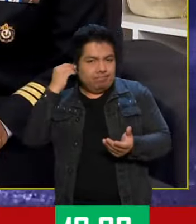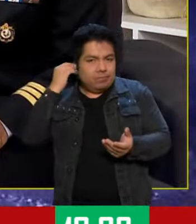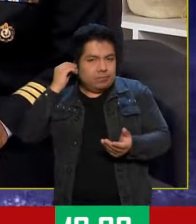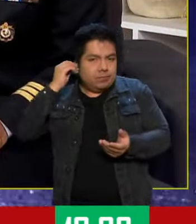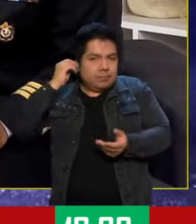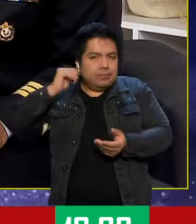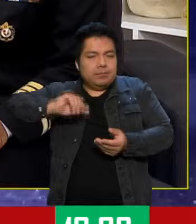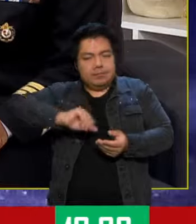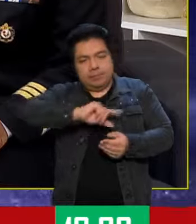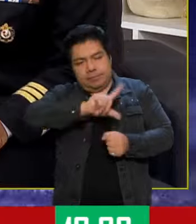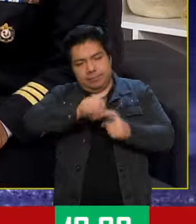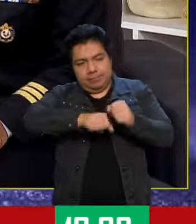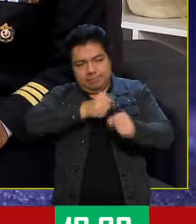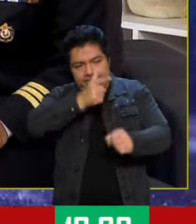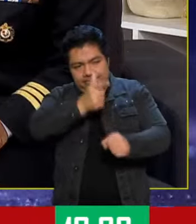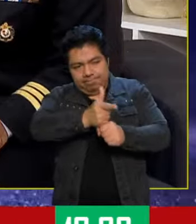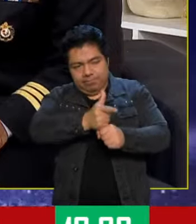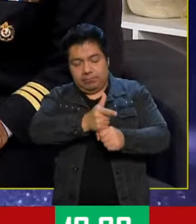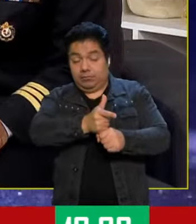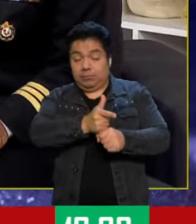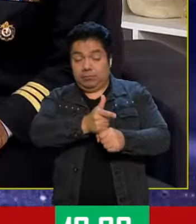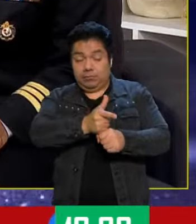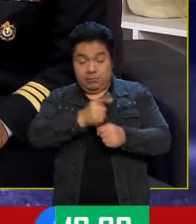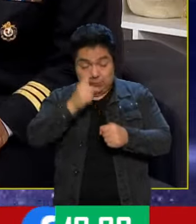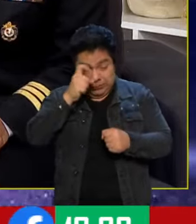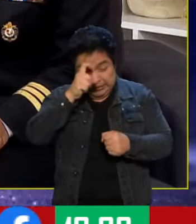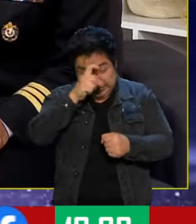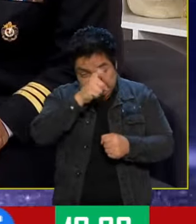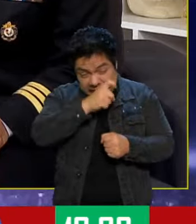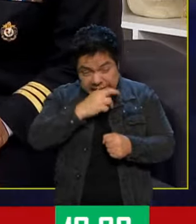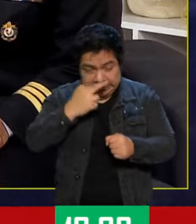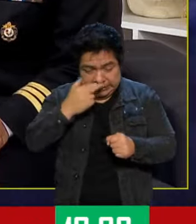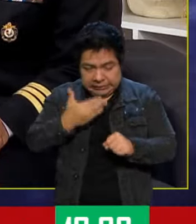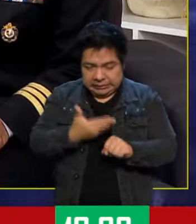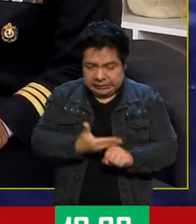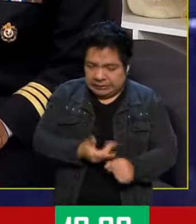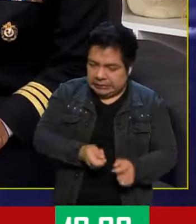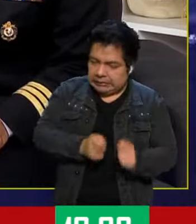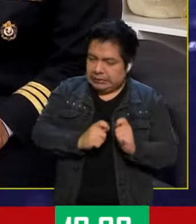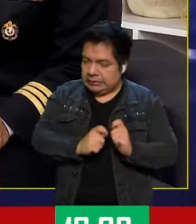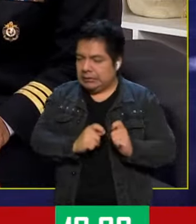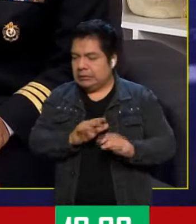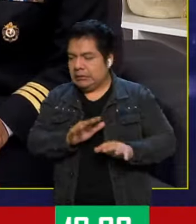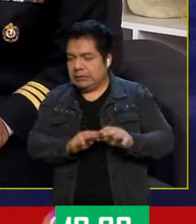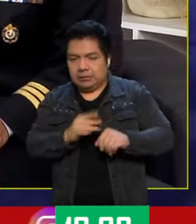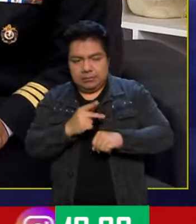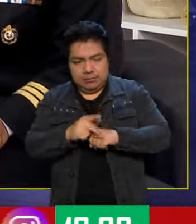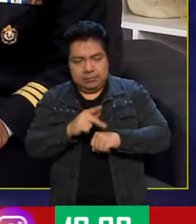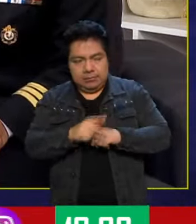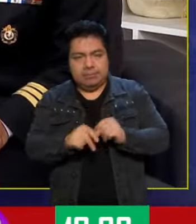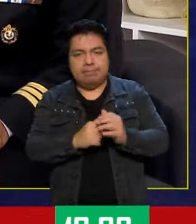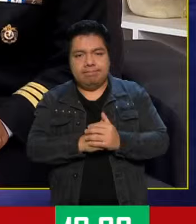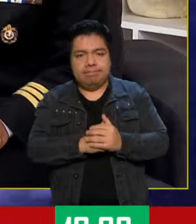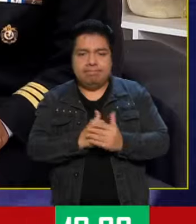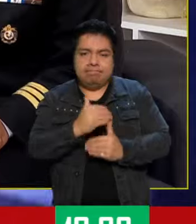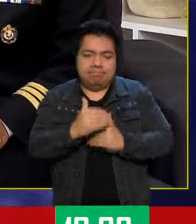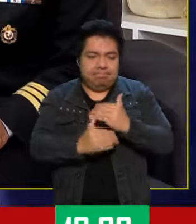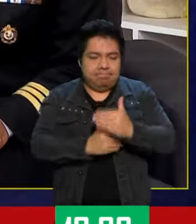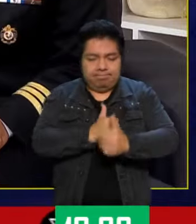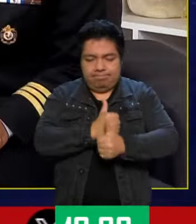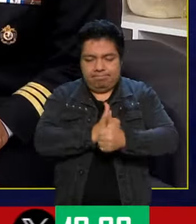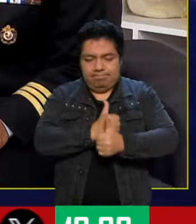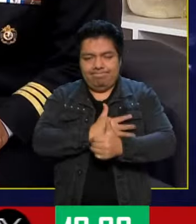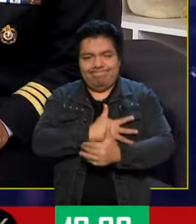Ya después se dio cuenta que era una cosa compleja de responsabilidad y hasta peligrosa en algunos casos. Es una carrera que nos llena de